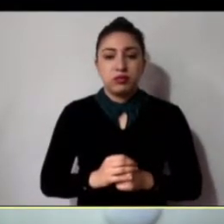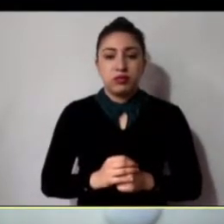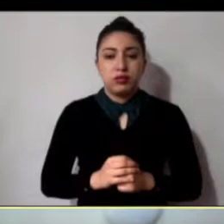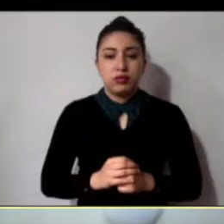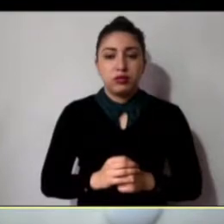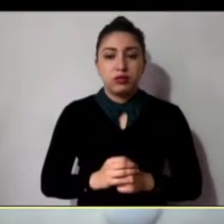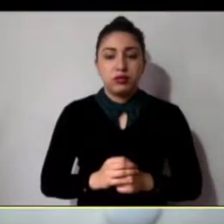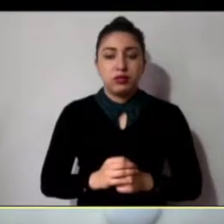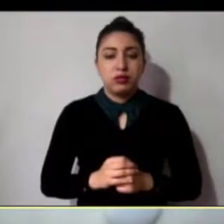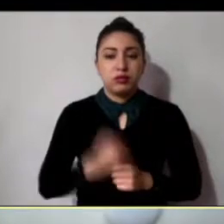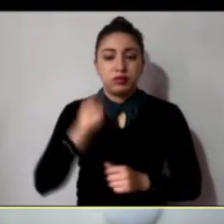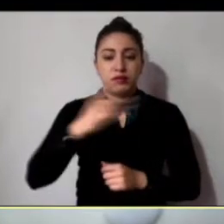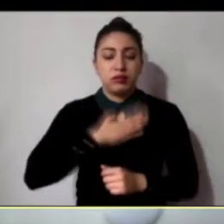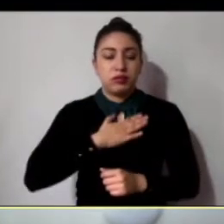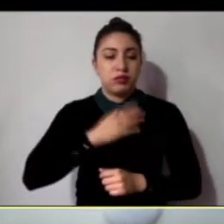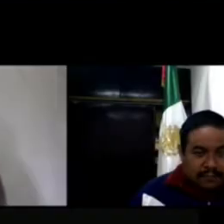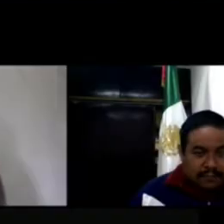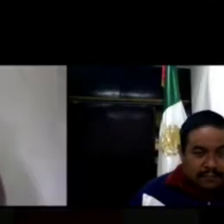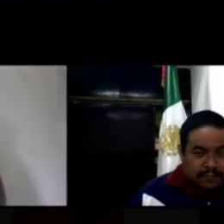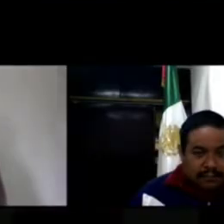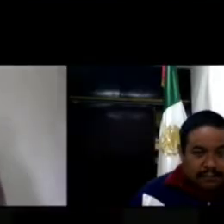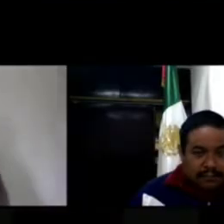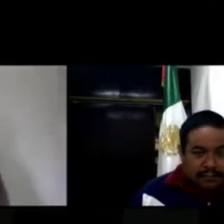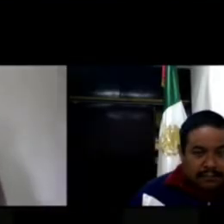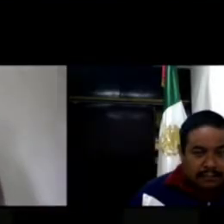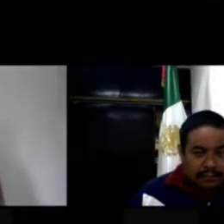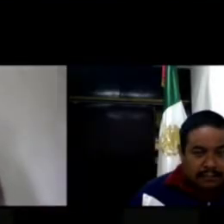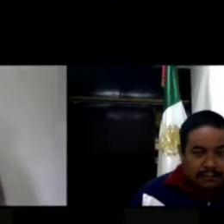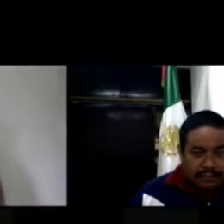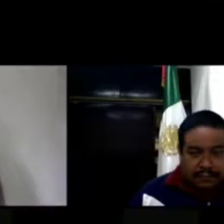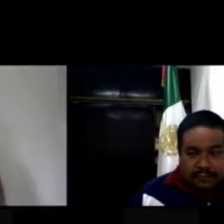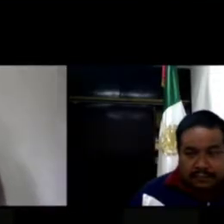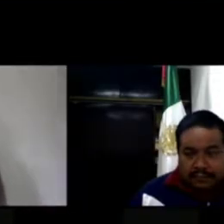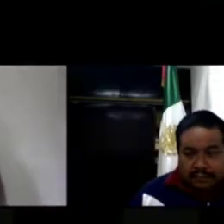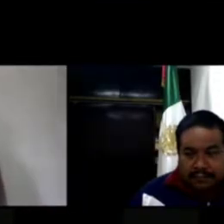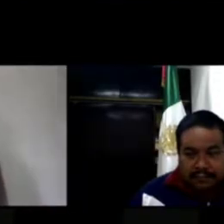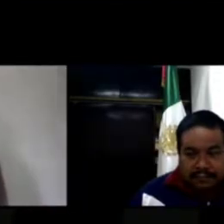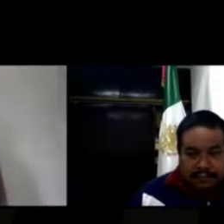El de la voz, presente. Diputada Gabriela Quiroga Anguiano.